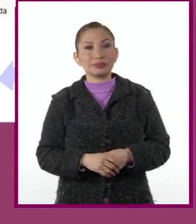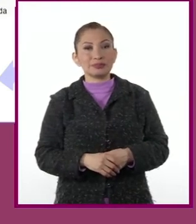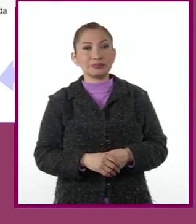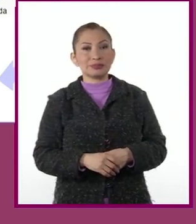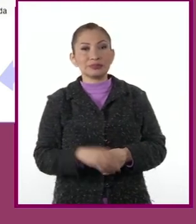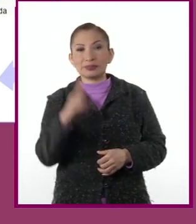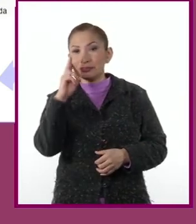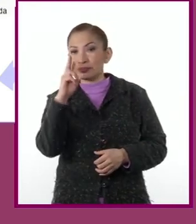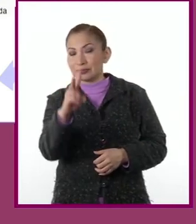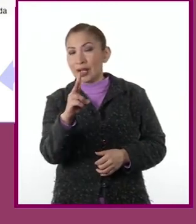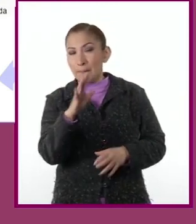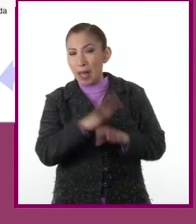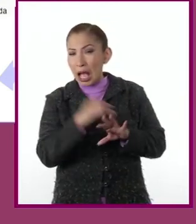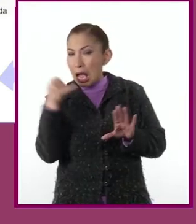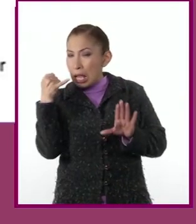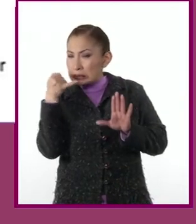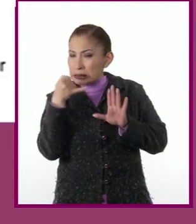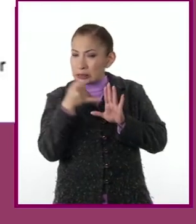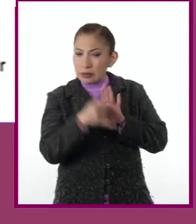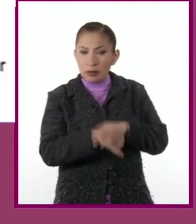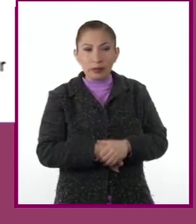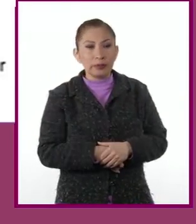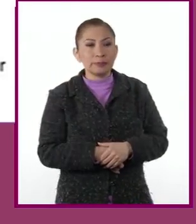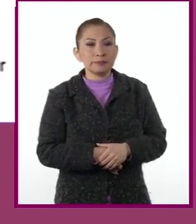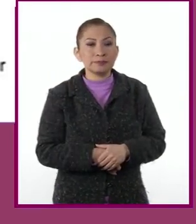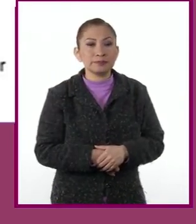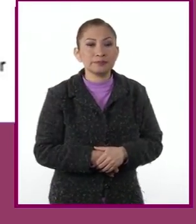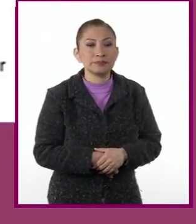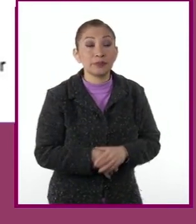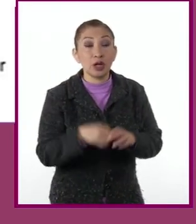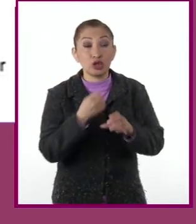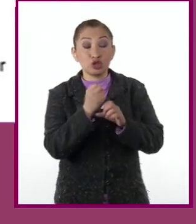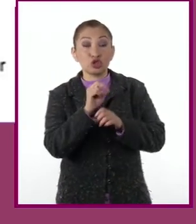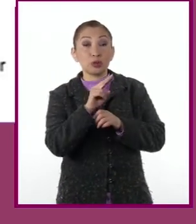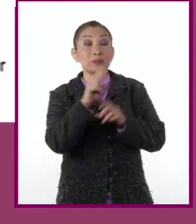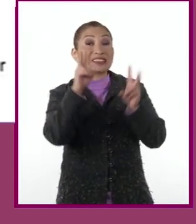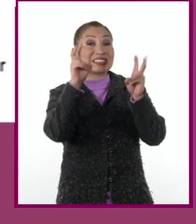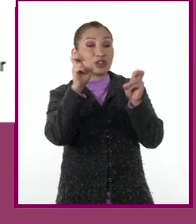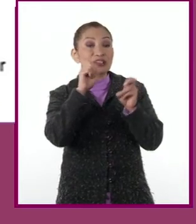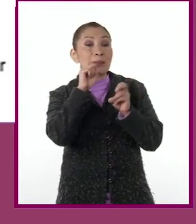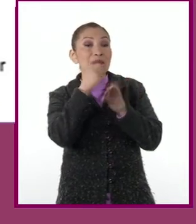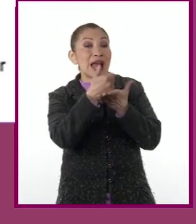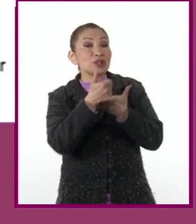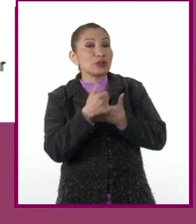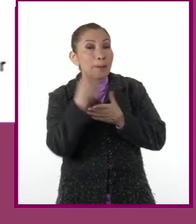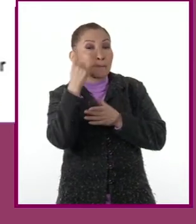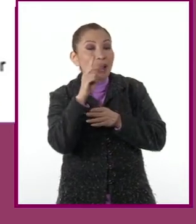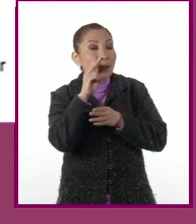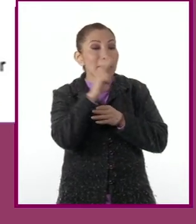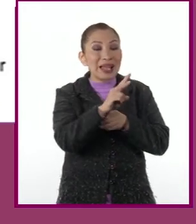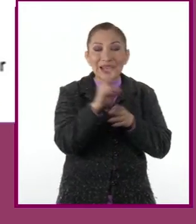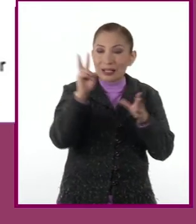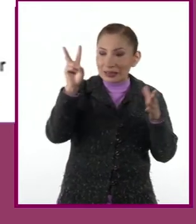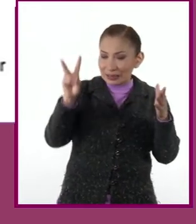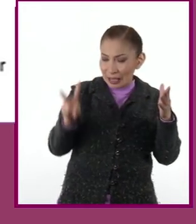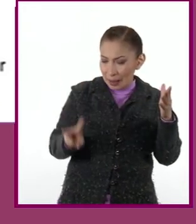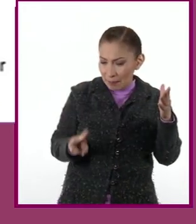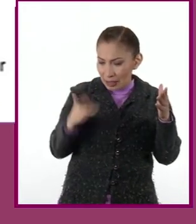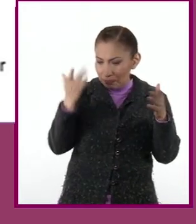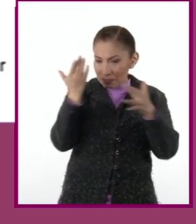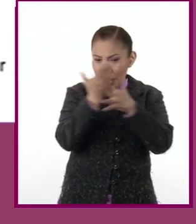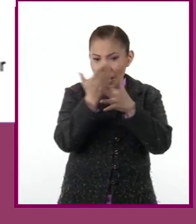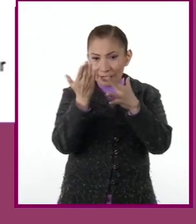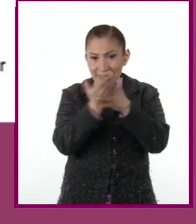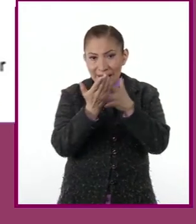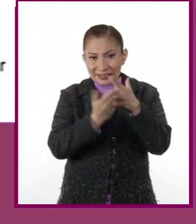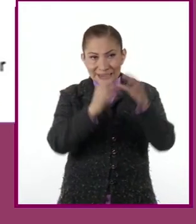Observemos esto con mayor detenimiento. Los subtítulos también nos ayudan a anticipar el contenido de las secciones